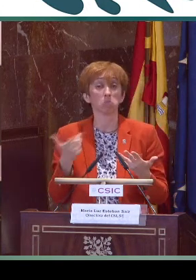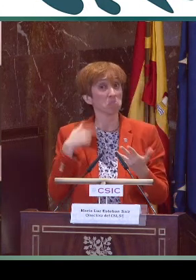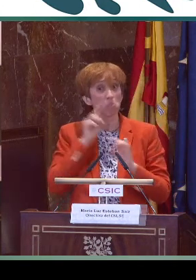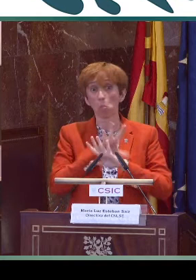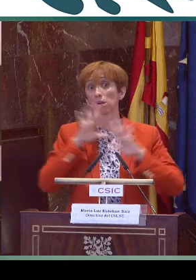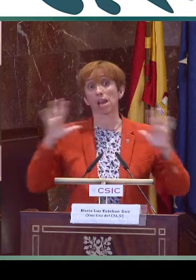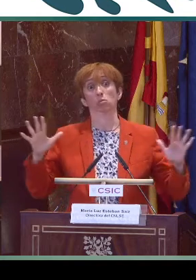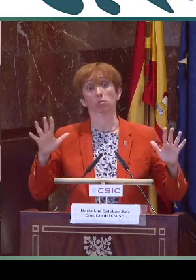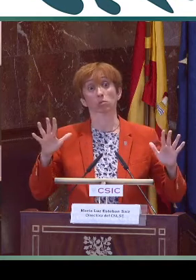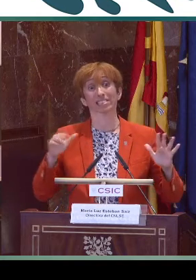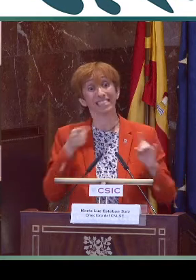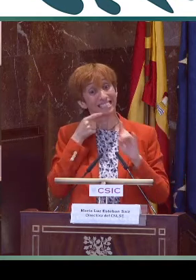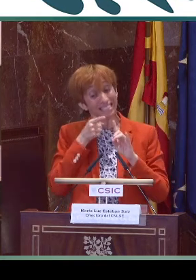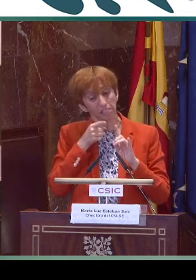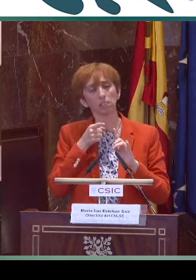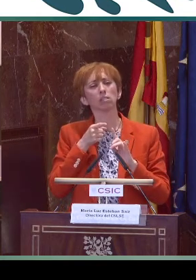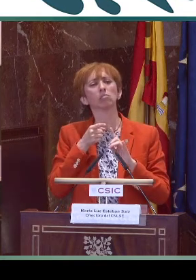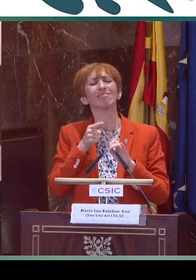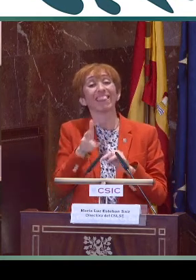objetivo muy claro igual que este congreso